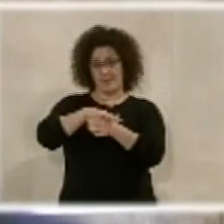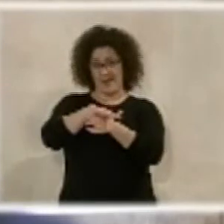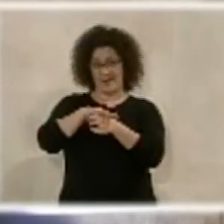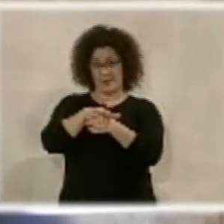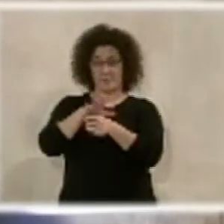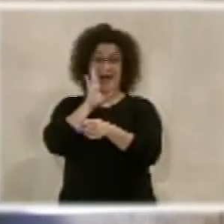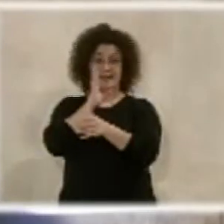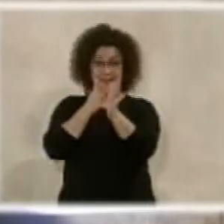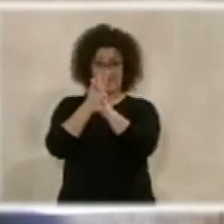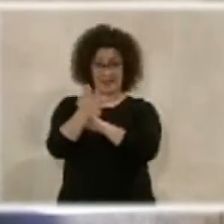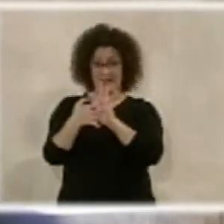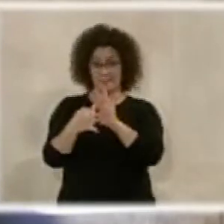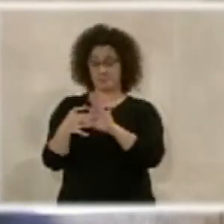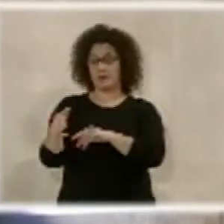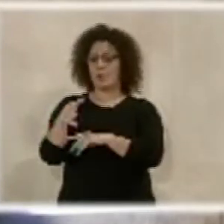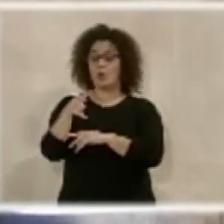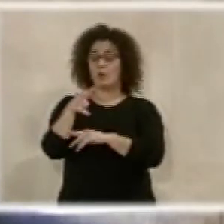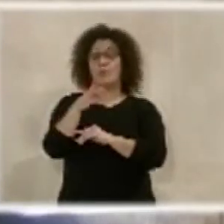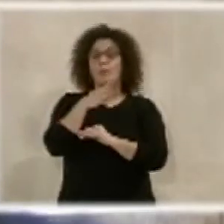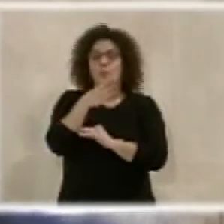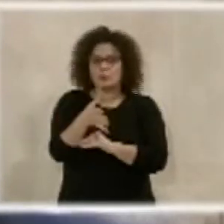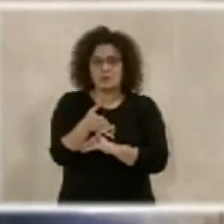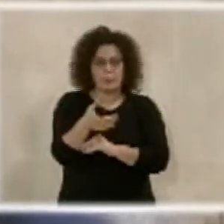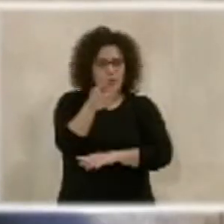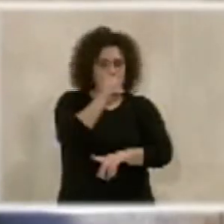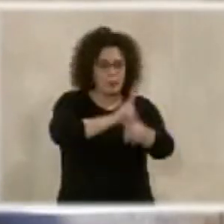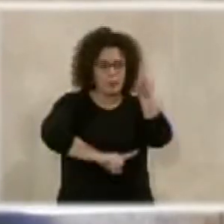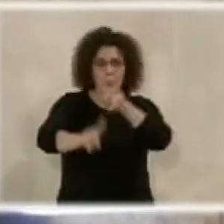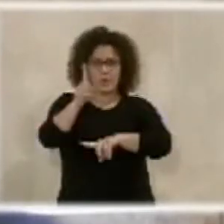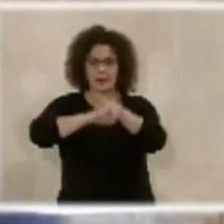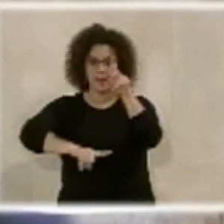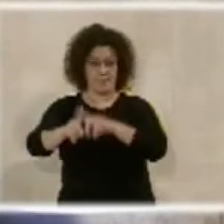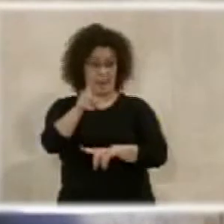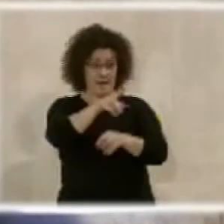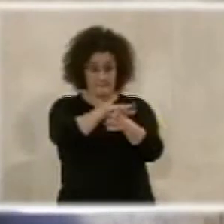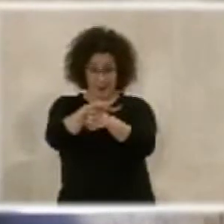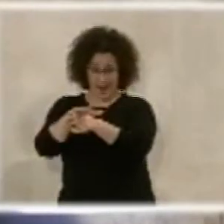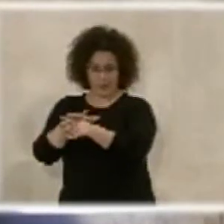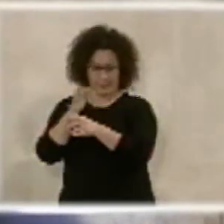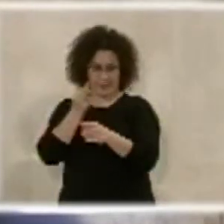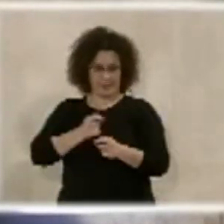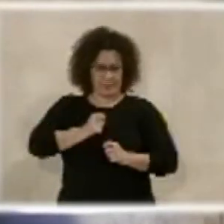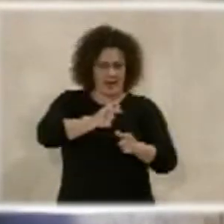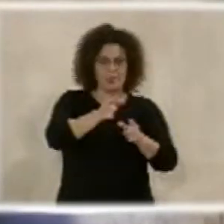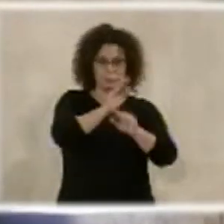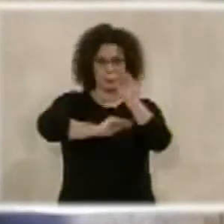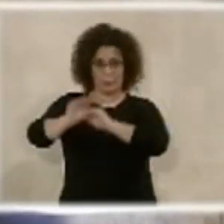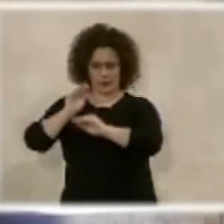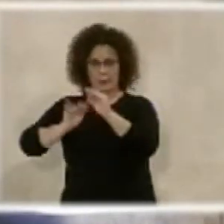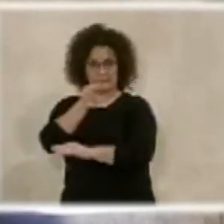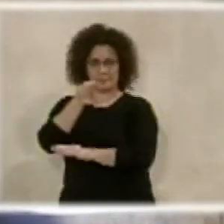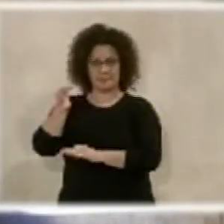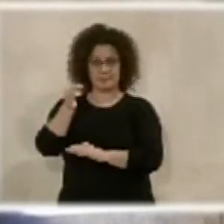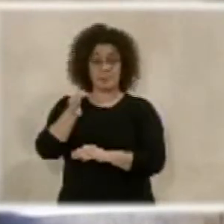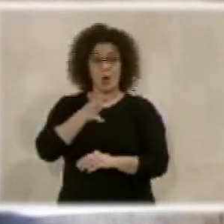de referencia para poder afrontar los problemas del barrio de manera coherente. Es por esto